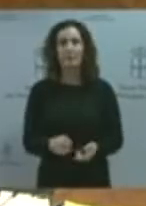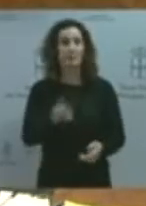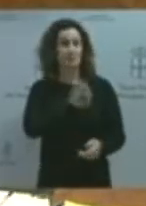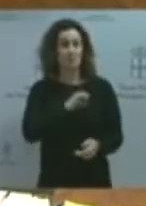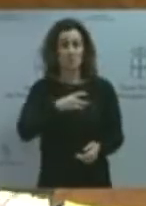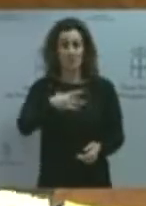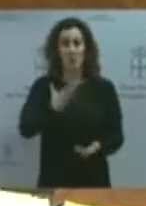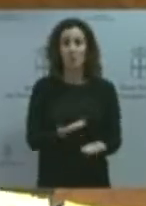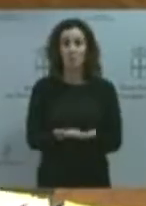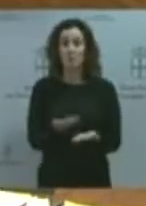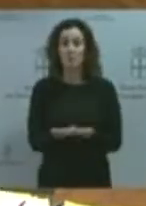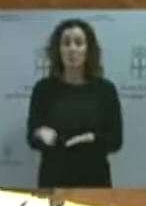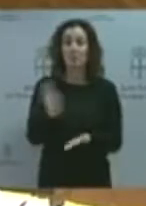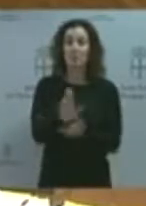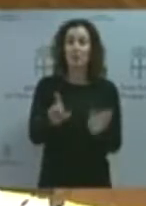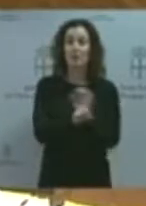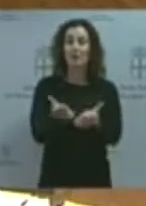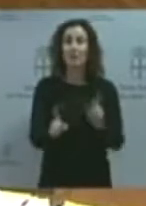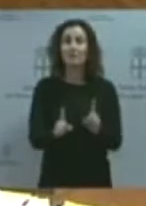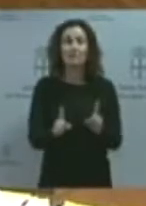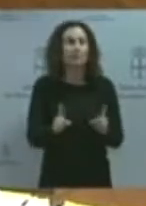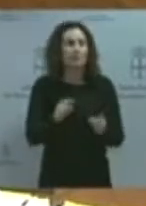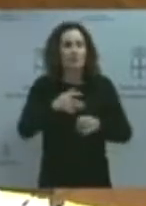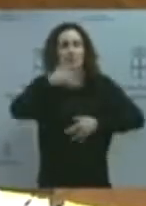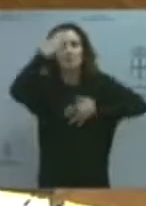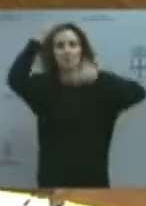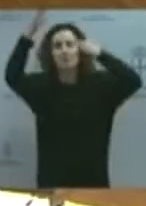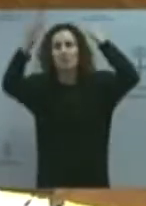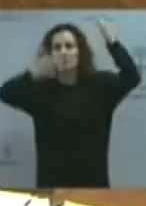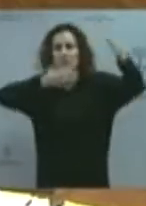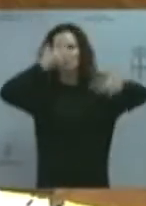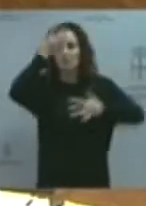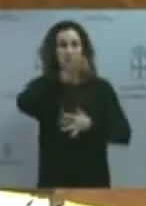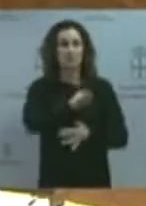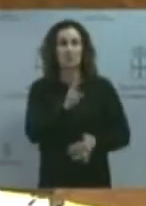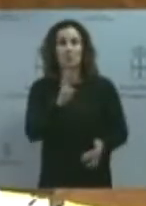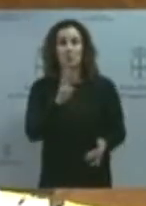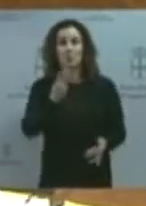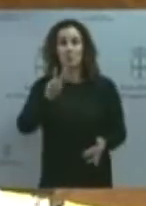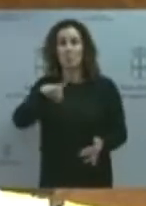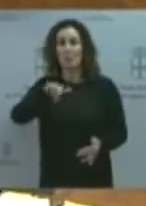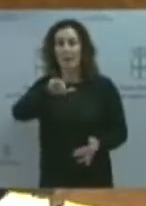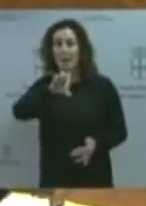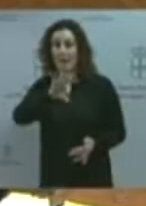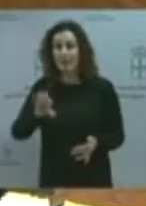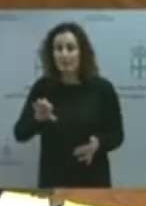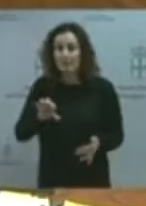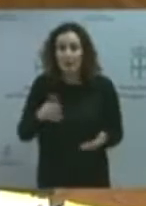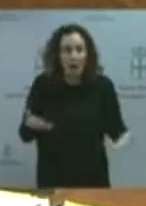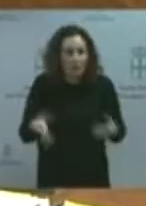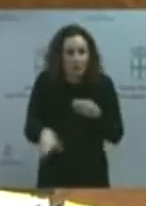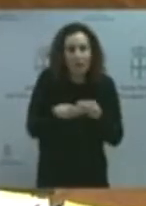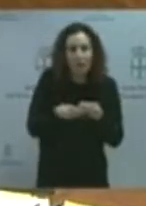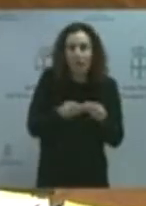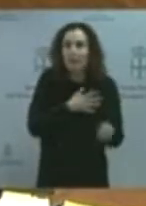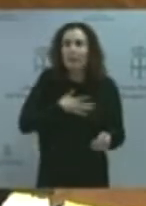es un delirio. Señor Pumares, intentar enmendarla, y es como pretender tapar el sol con un deud.